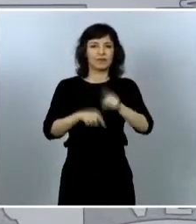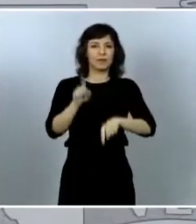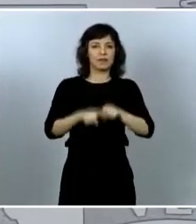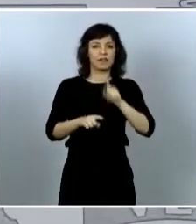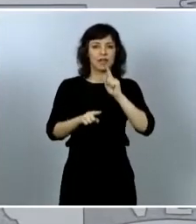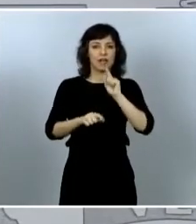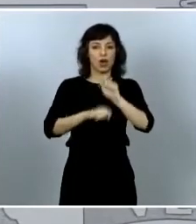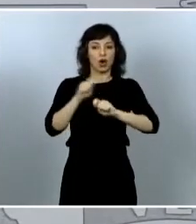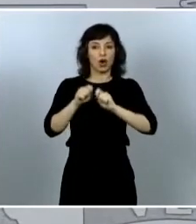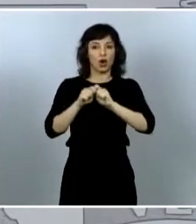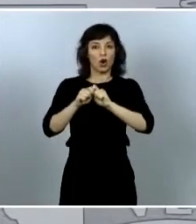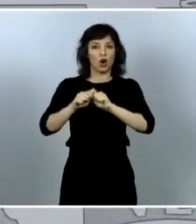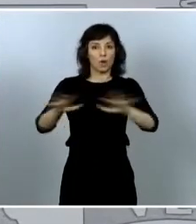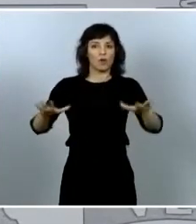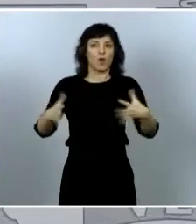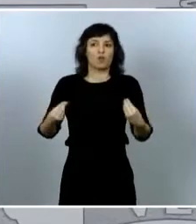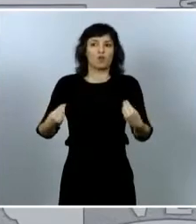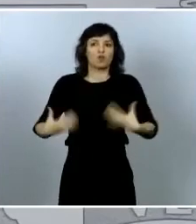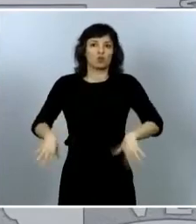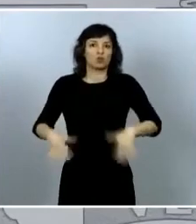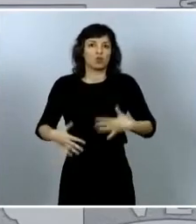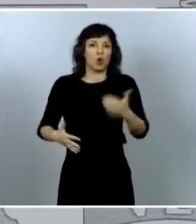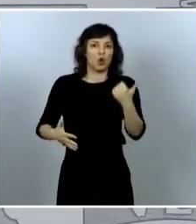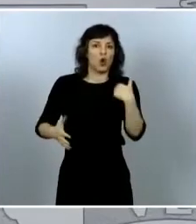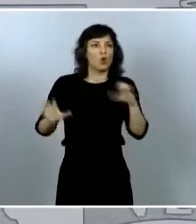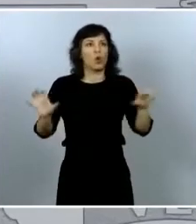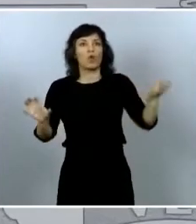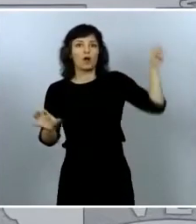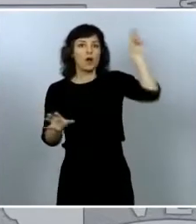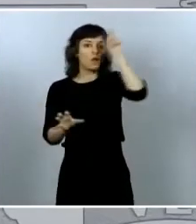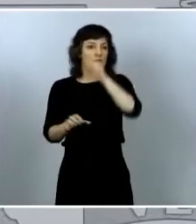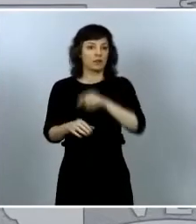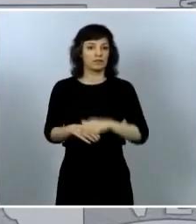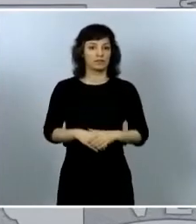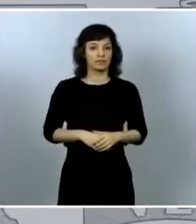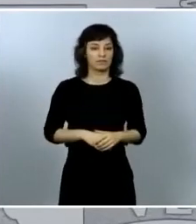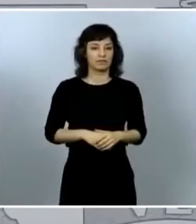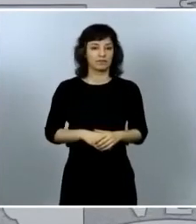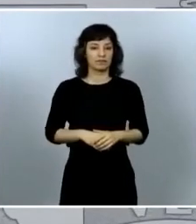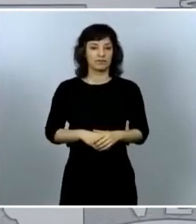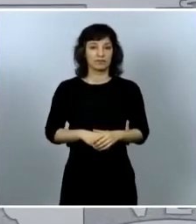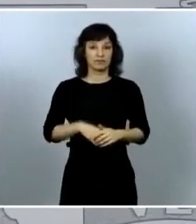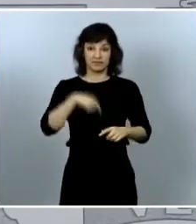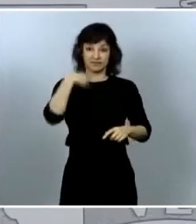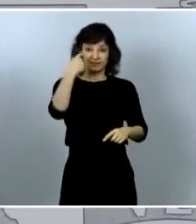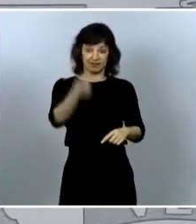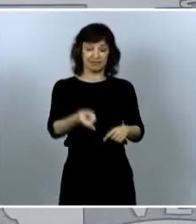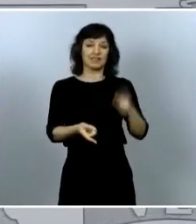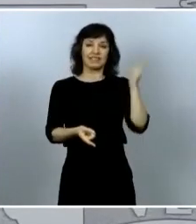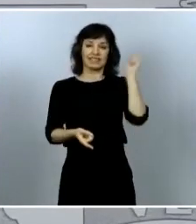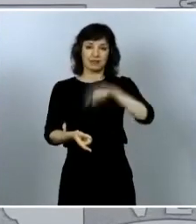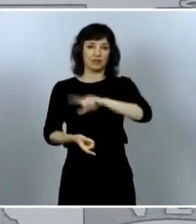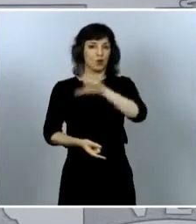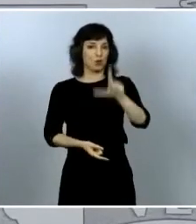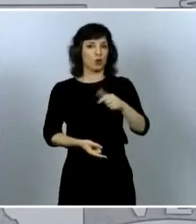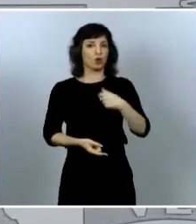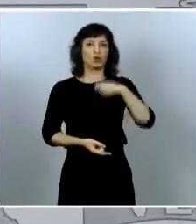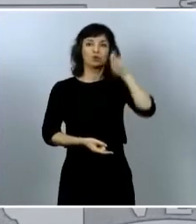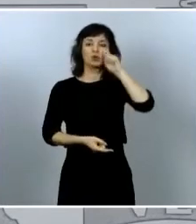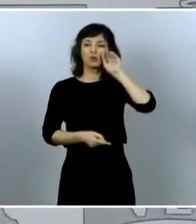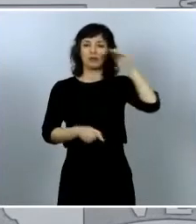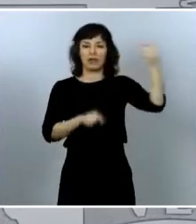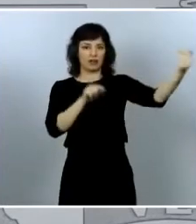países el próximo 1 de julio como saben volverá el turismo extranjero y resulta esencial que el transporte se rija por